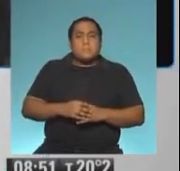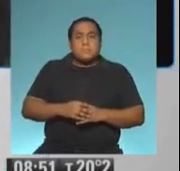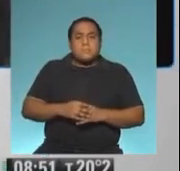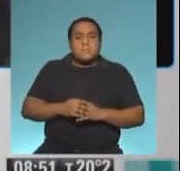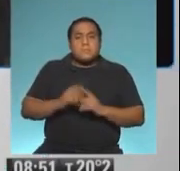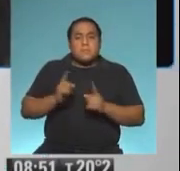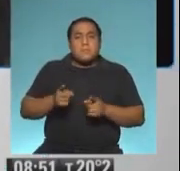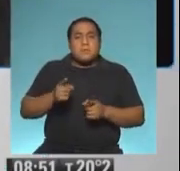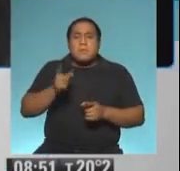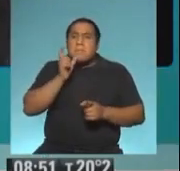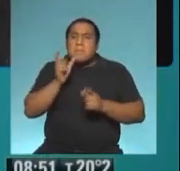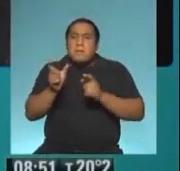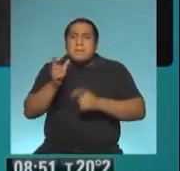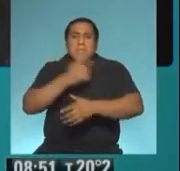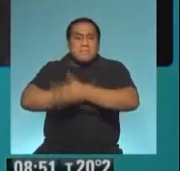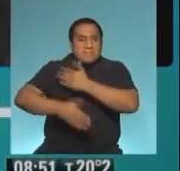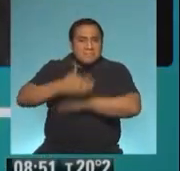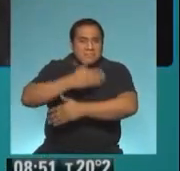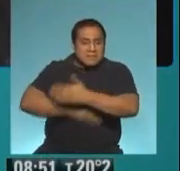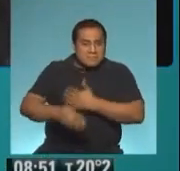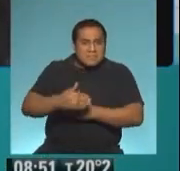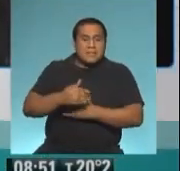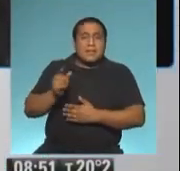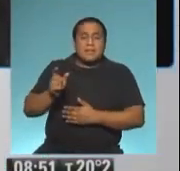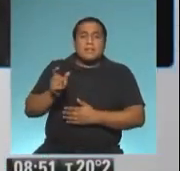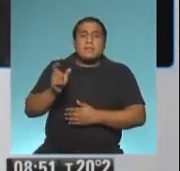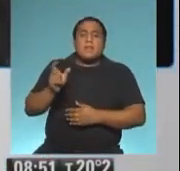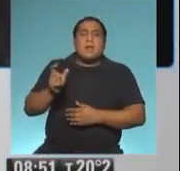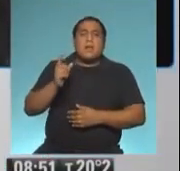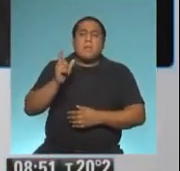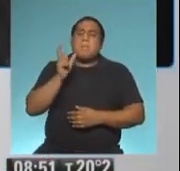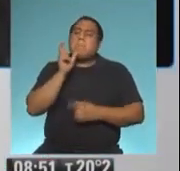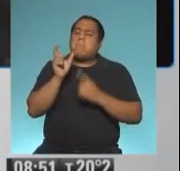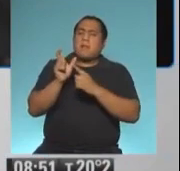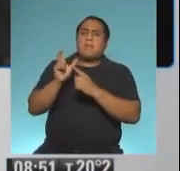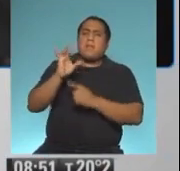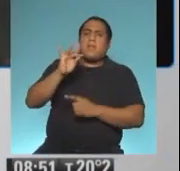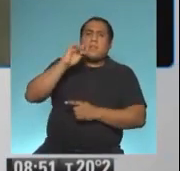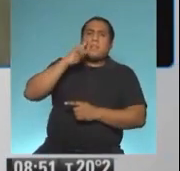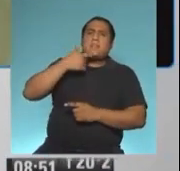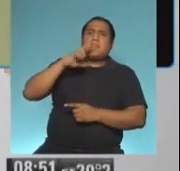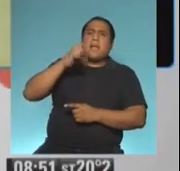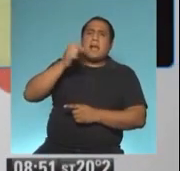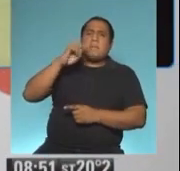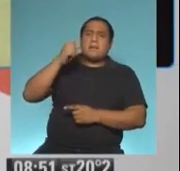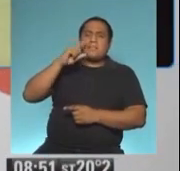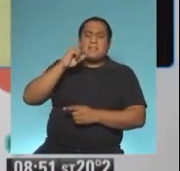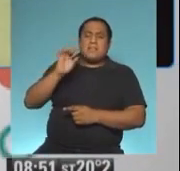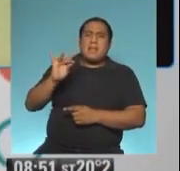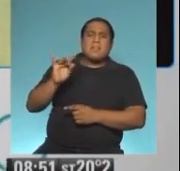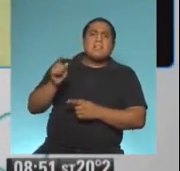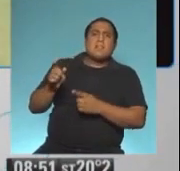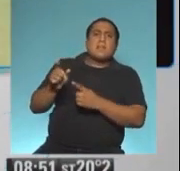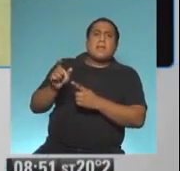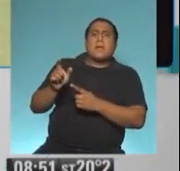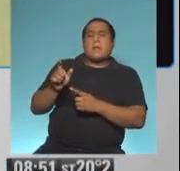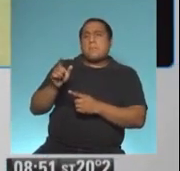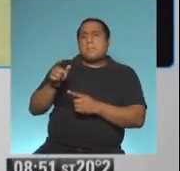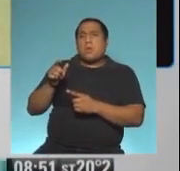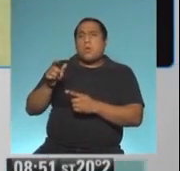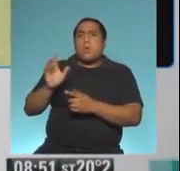la palabra discapacidad, bueno, siempre quizás hay una mala comprensión. La discapacidad incluye a gente con mega